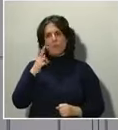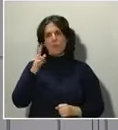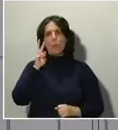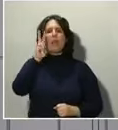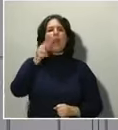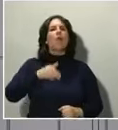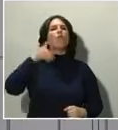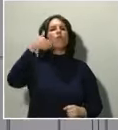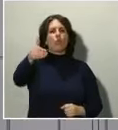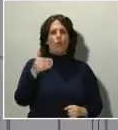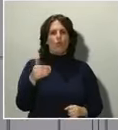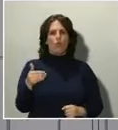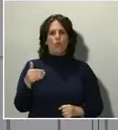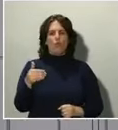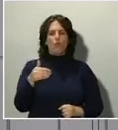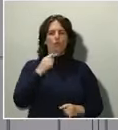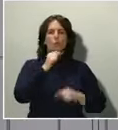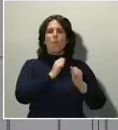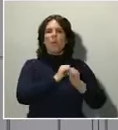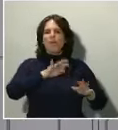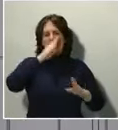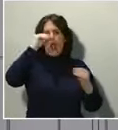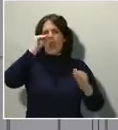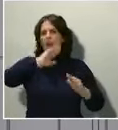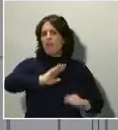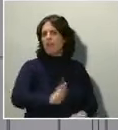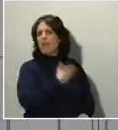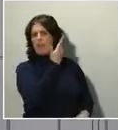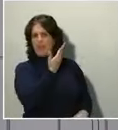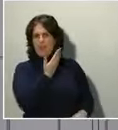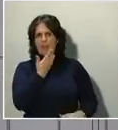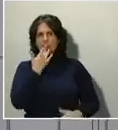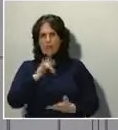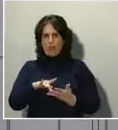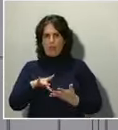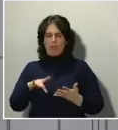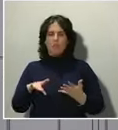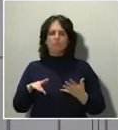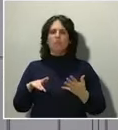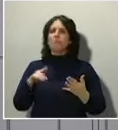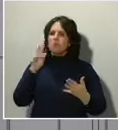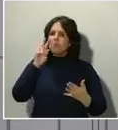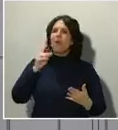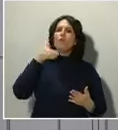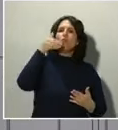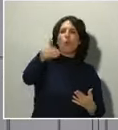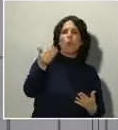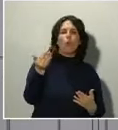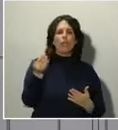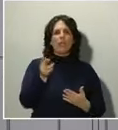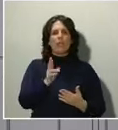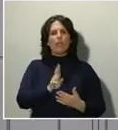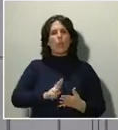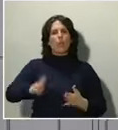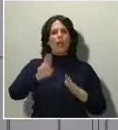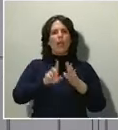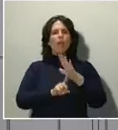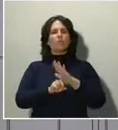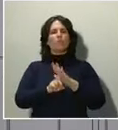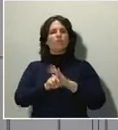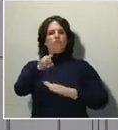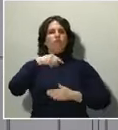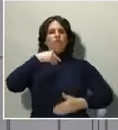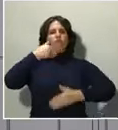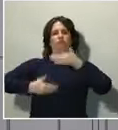pandemia desgraciada que está sufriendo el mundo y, finalmente, recuperando el vigor económico-social, recuperando, en